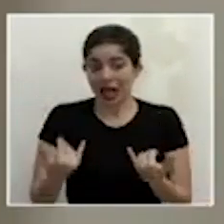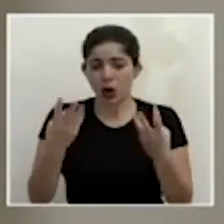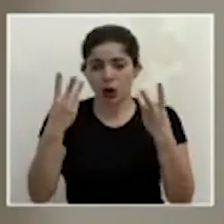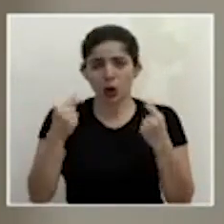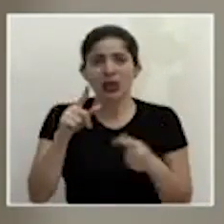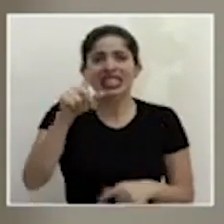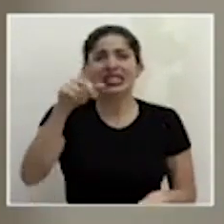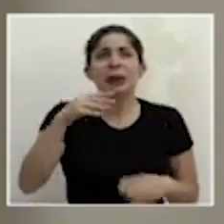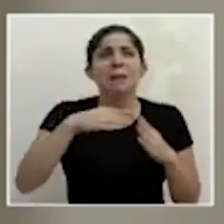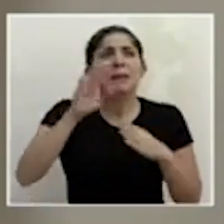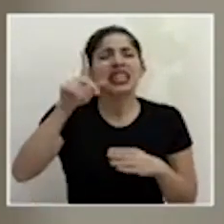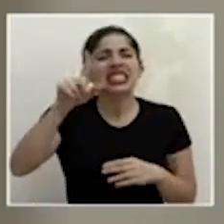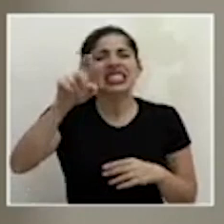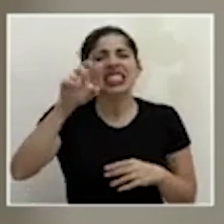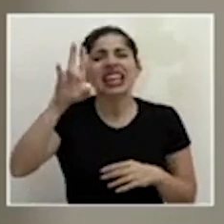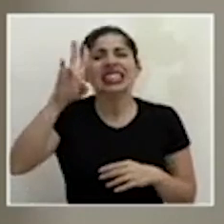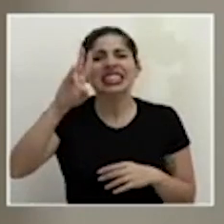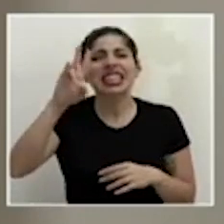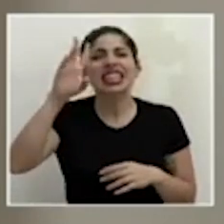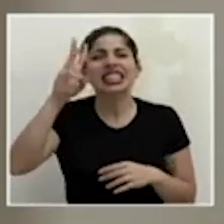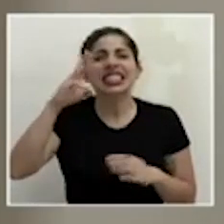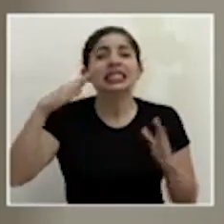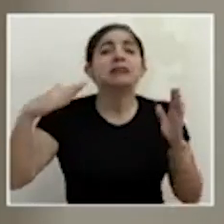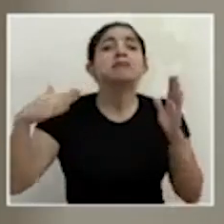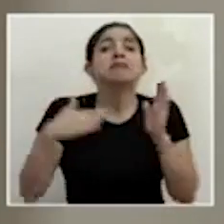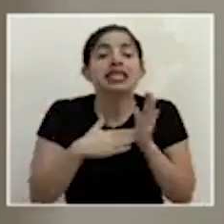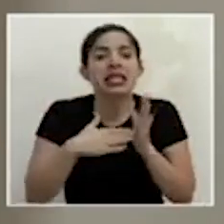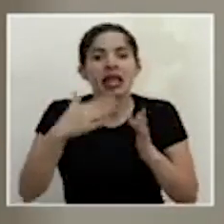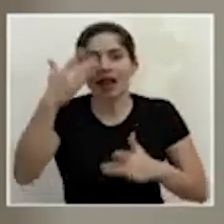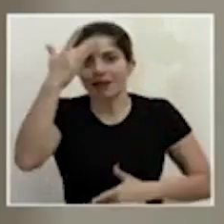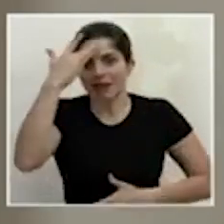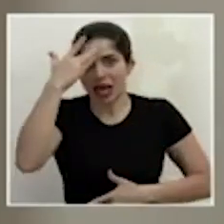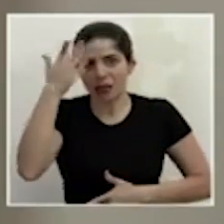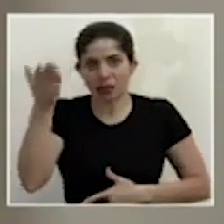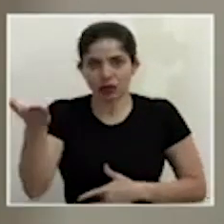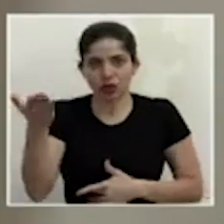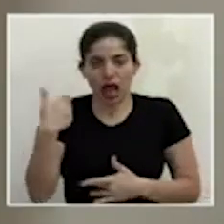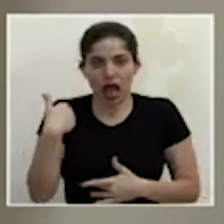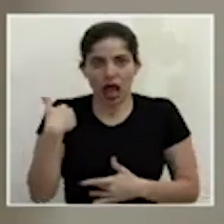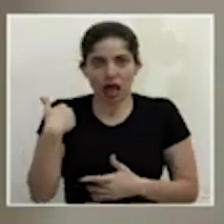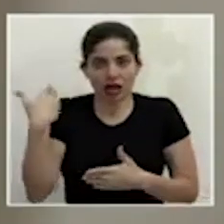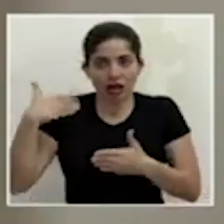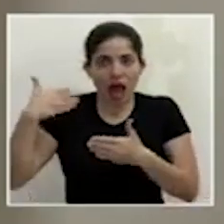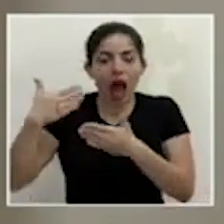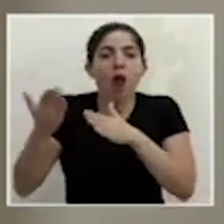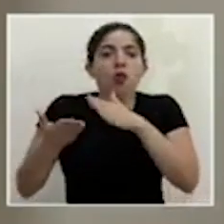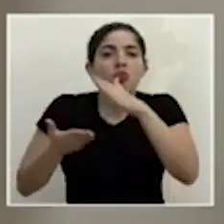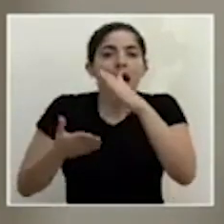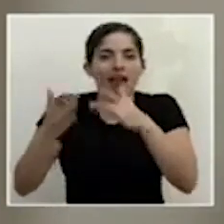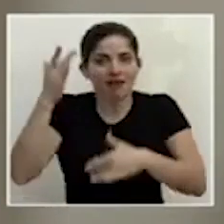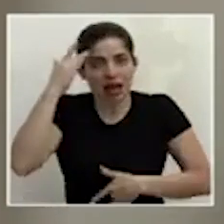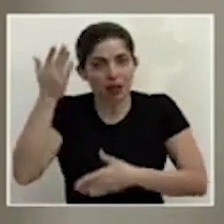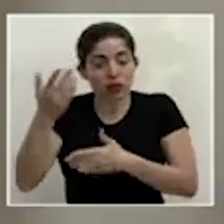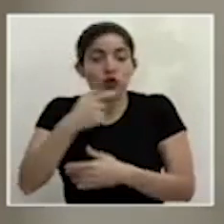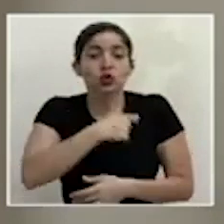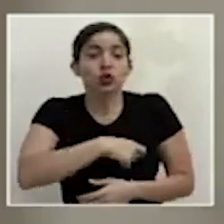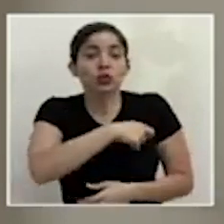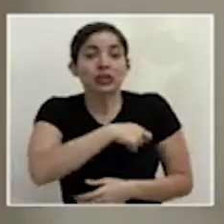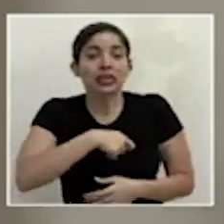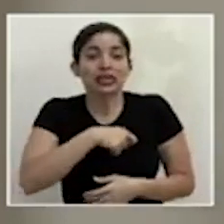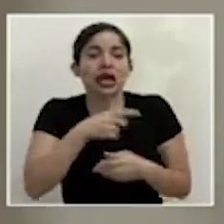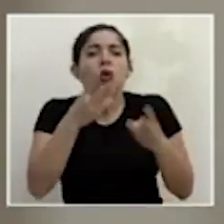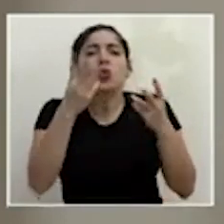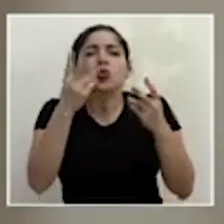más de 176 mil casos acumulados y Suiza que tiene una